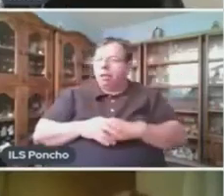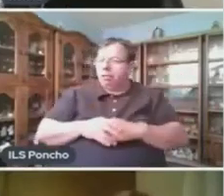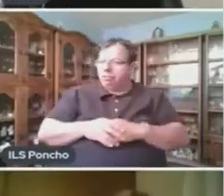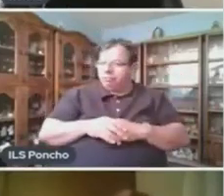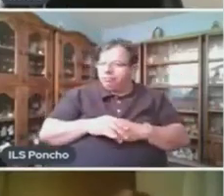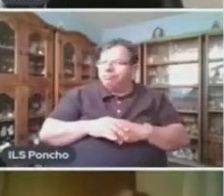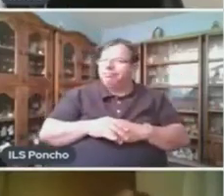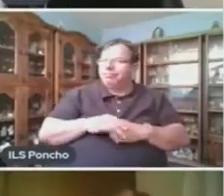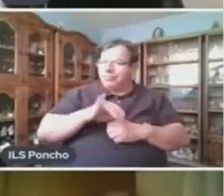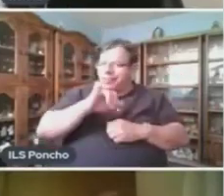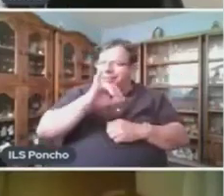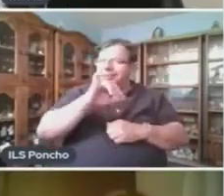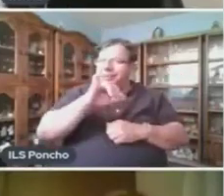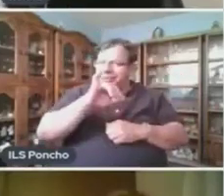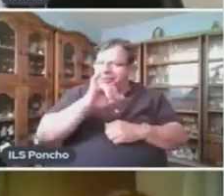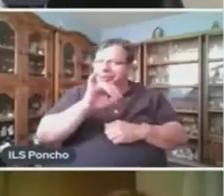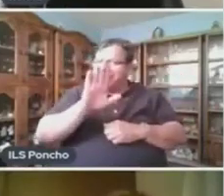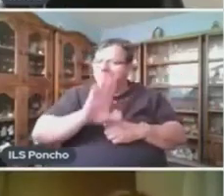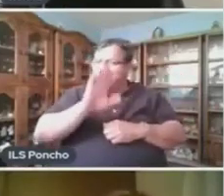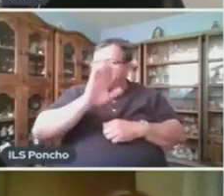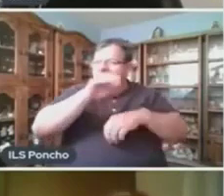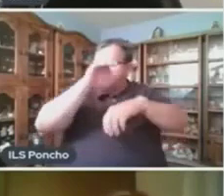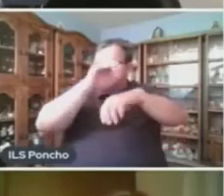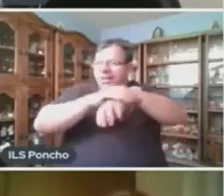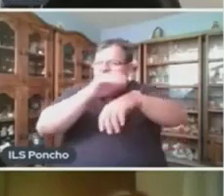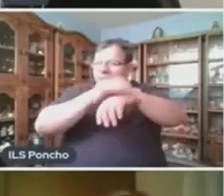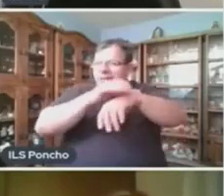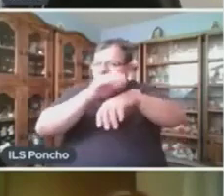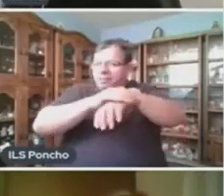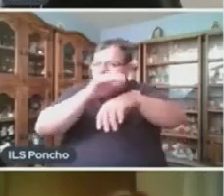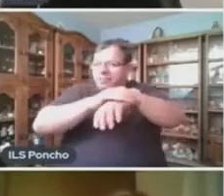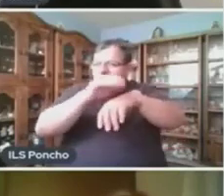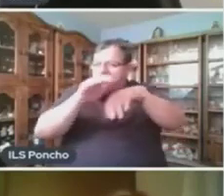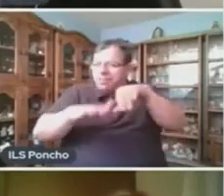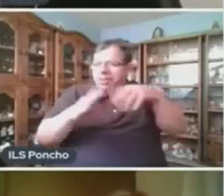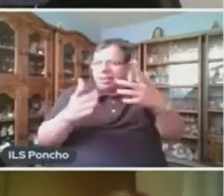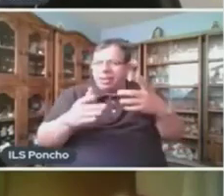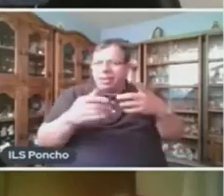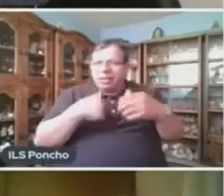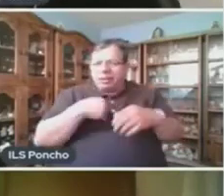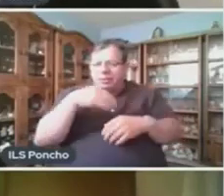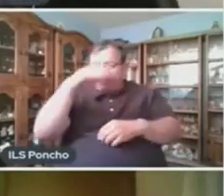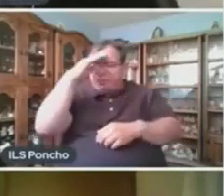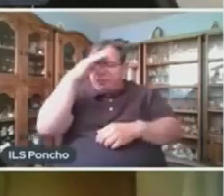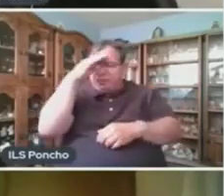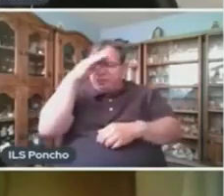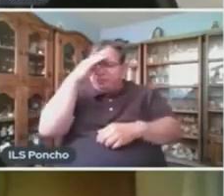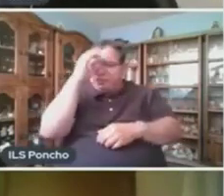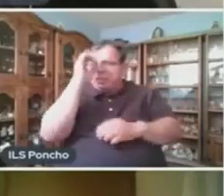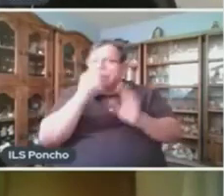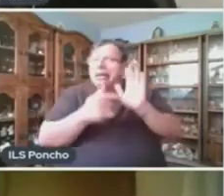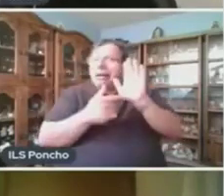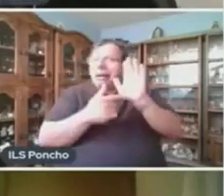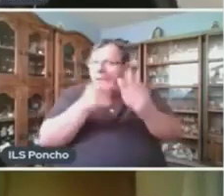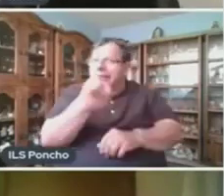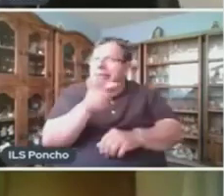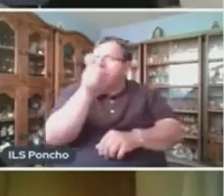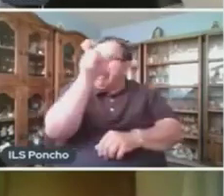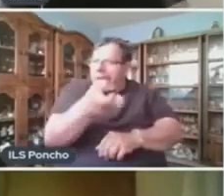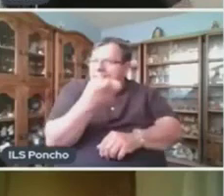mucho por la descripción a mi amiga Sam. Es más, por un momento pensé hasta que estaba hablando de ella.